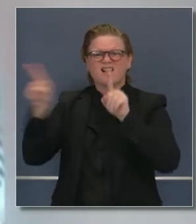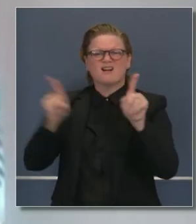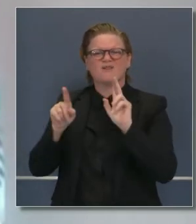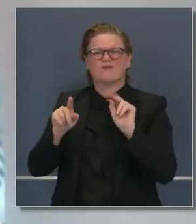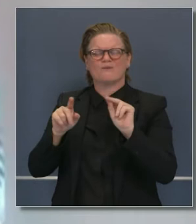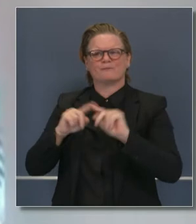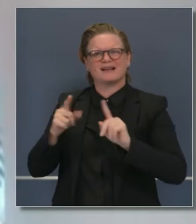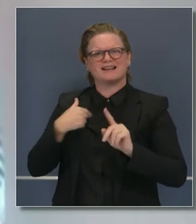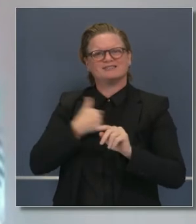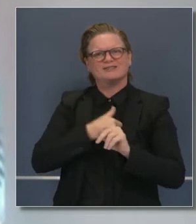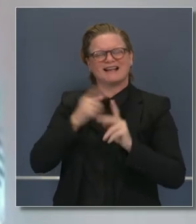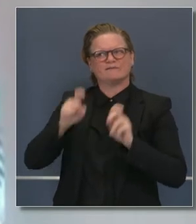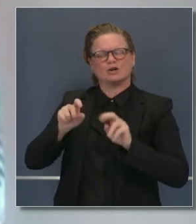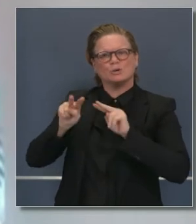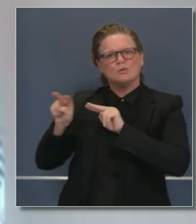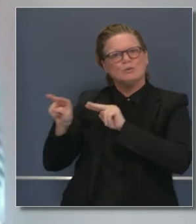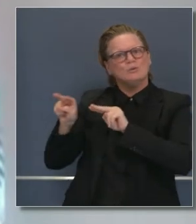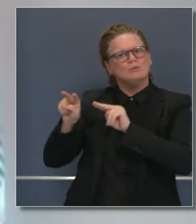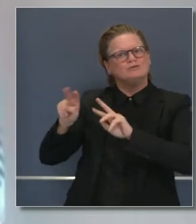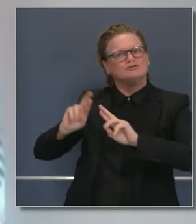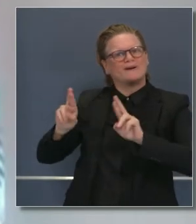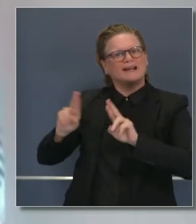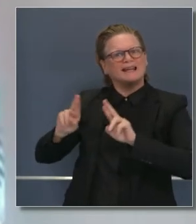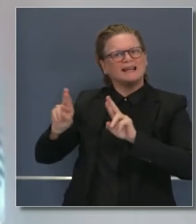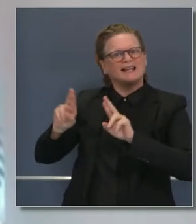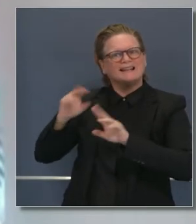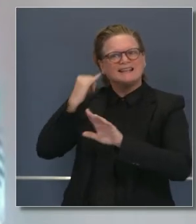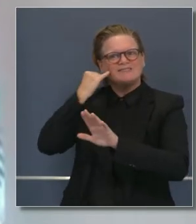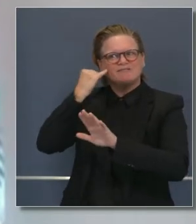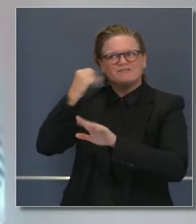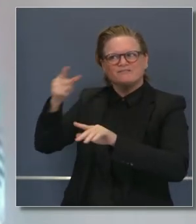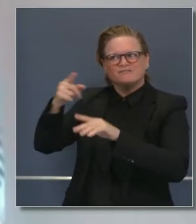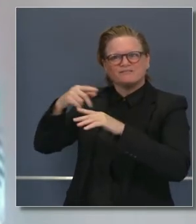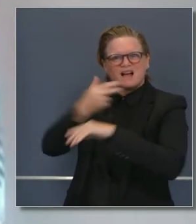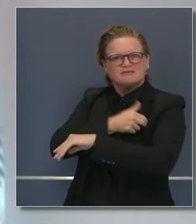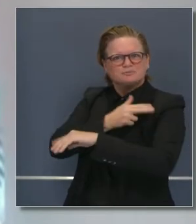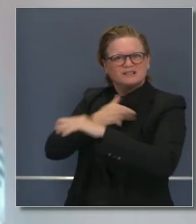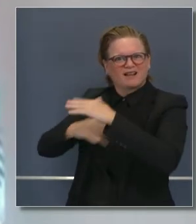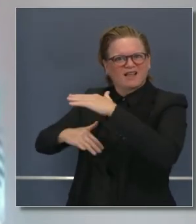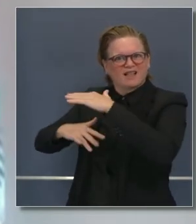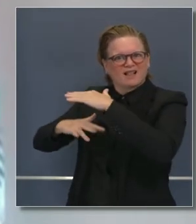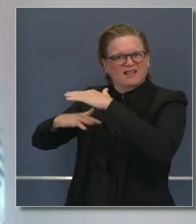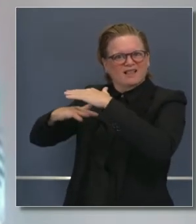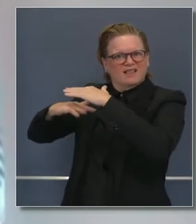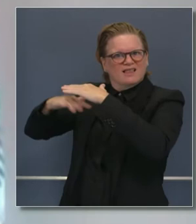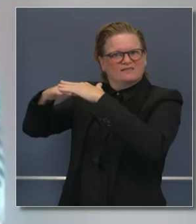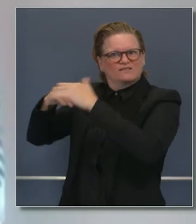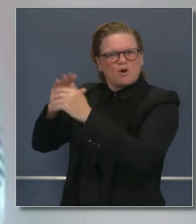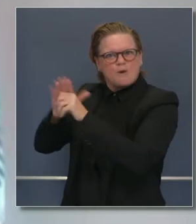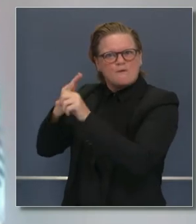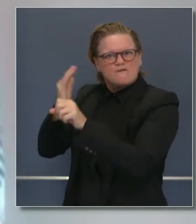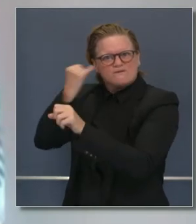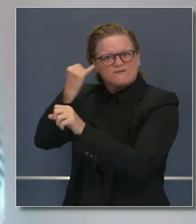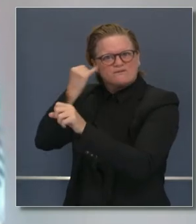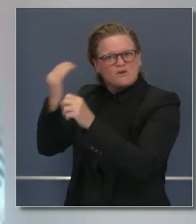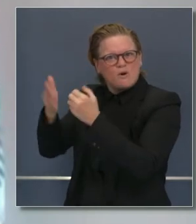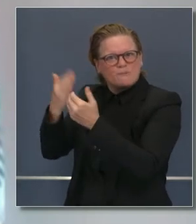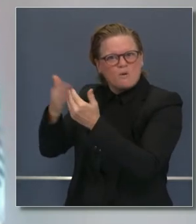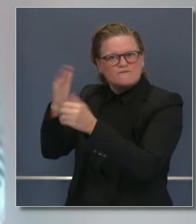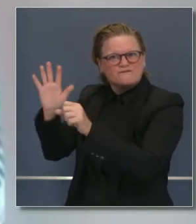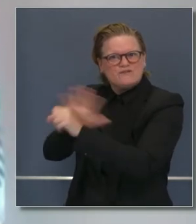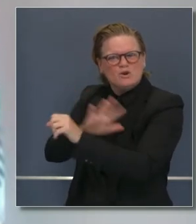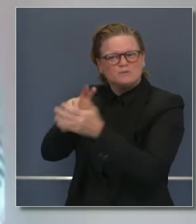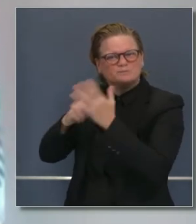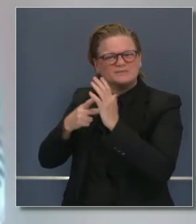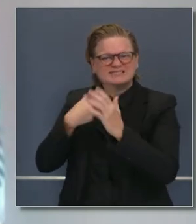estado para aumentar nuestra capacidad de cuidar a individuos. En resumidas cuentas, estamos viendo la capacidad de unidades